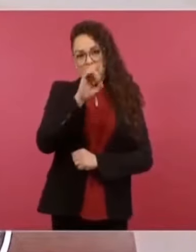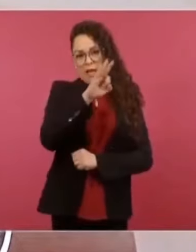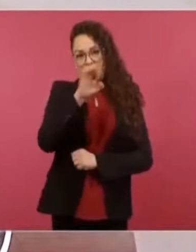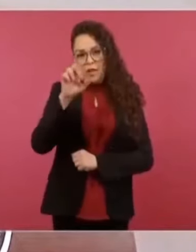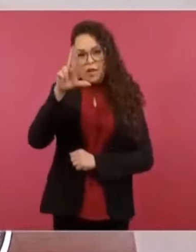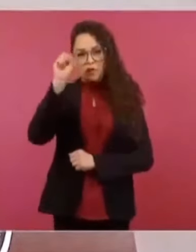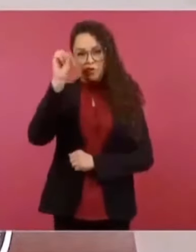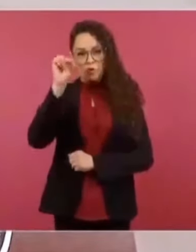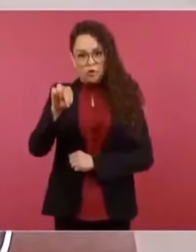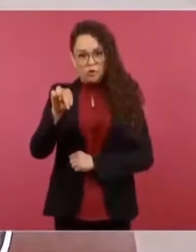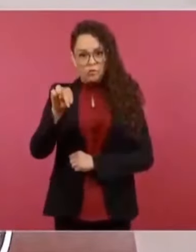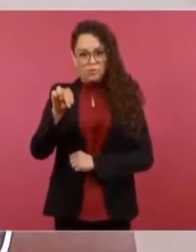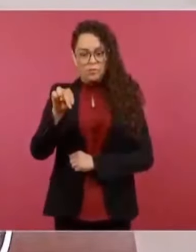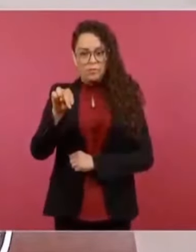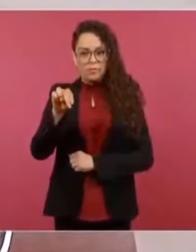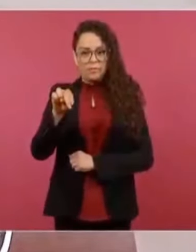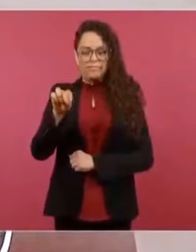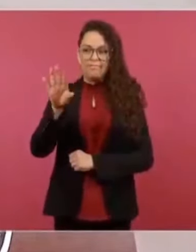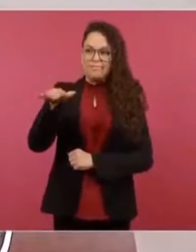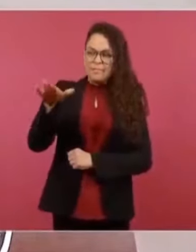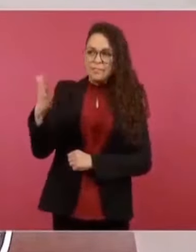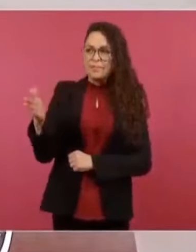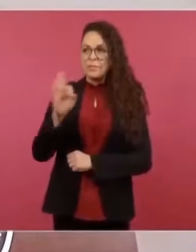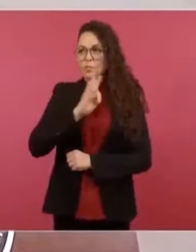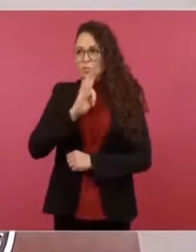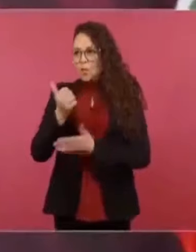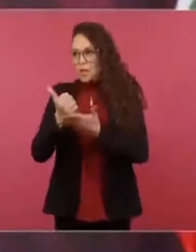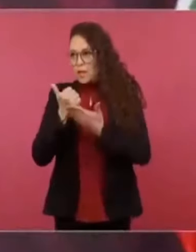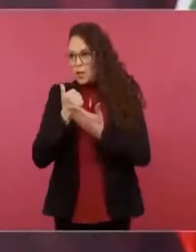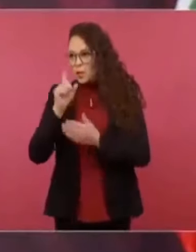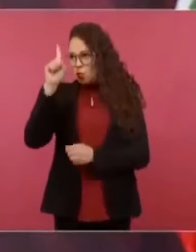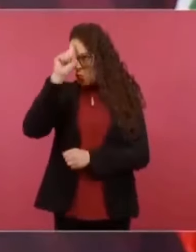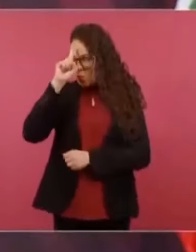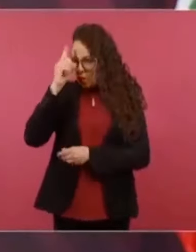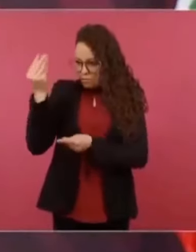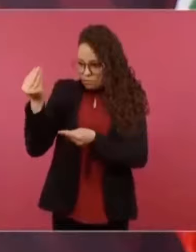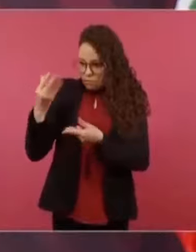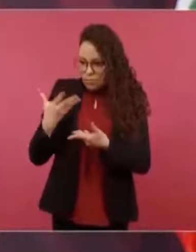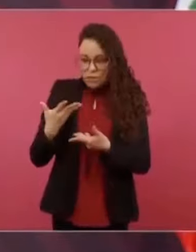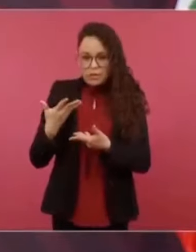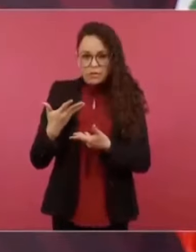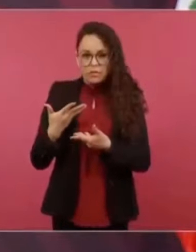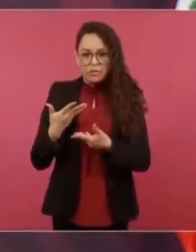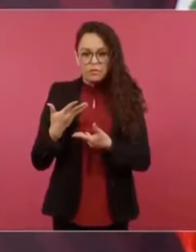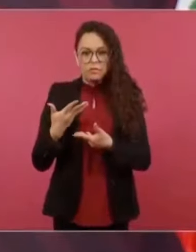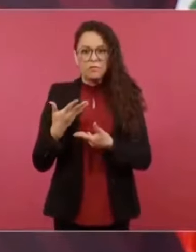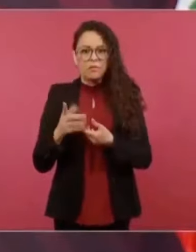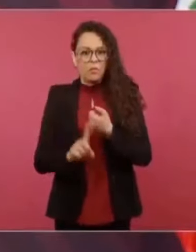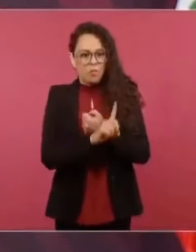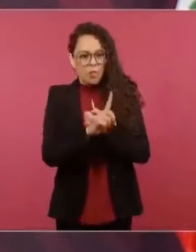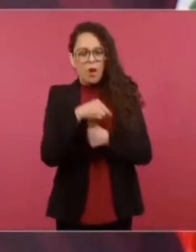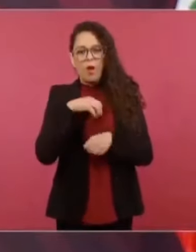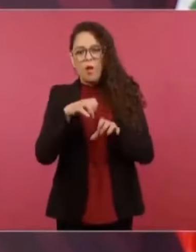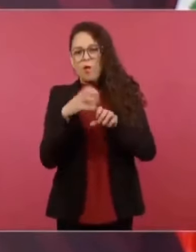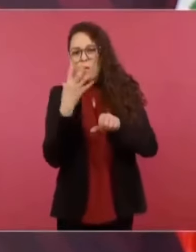un consejo sobre cómo resolver esto en el siglo XIX al inicio,